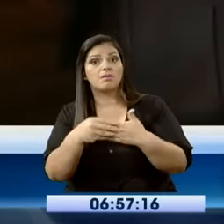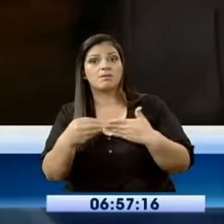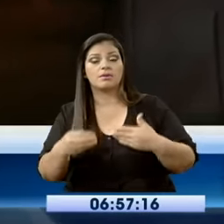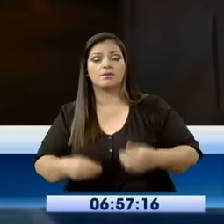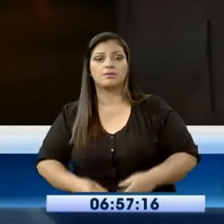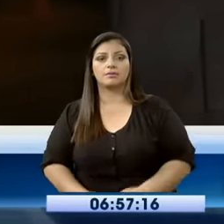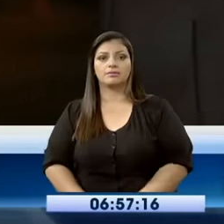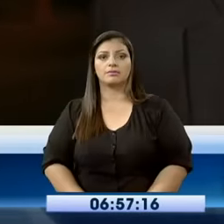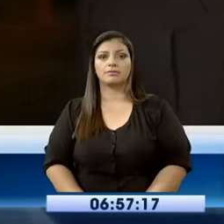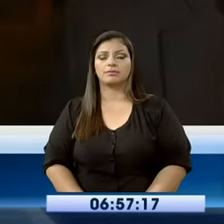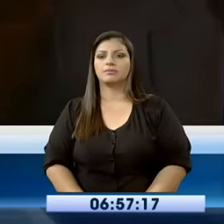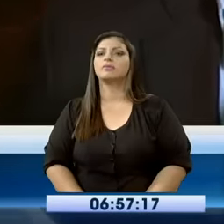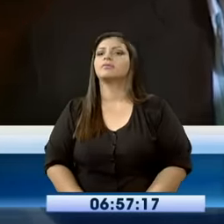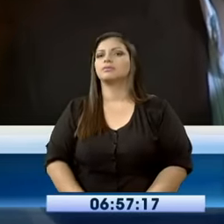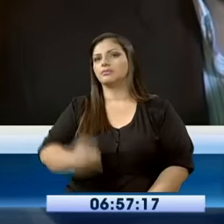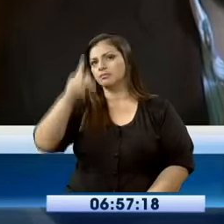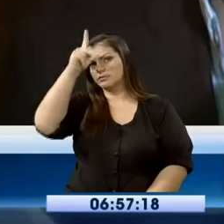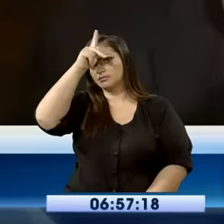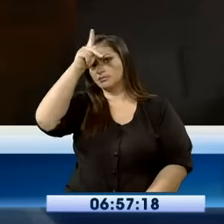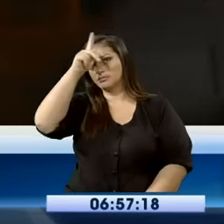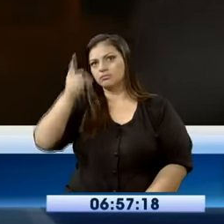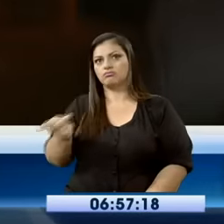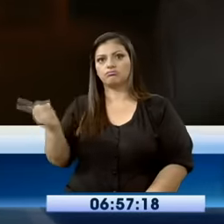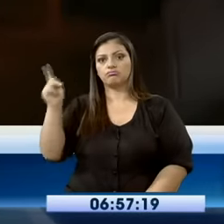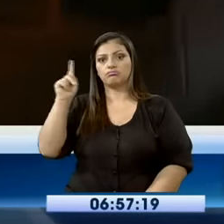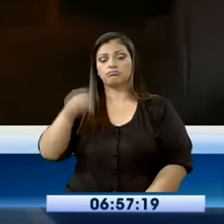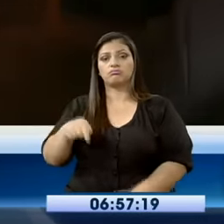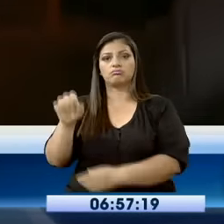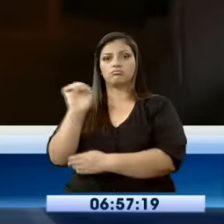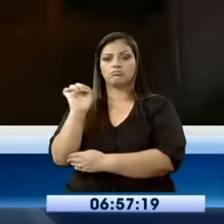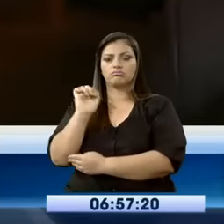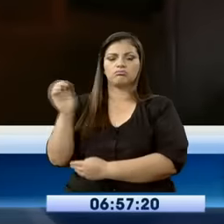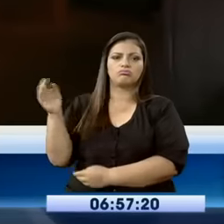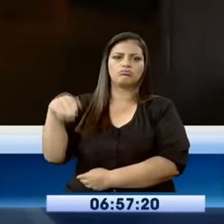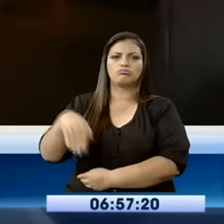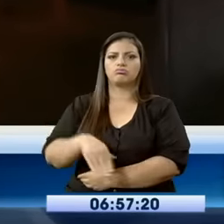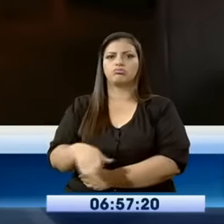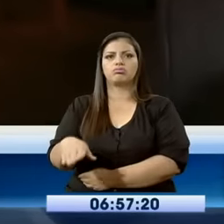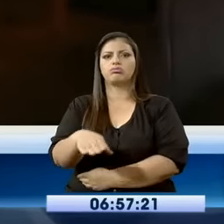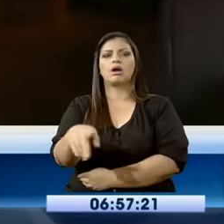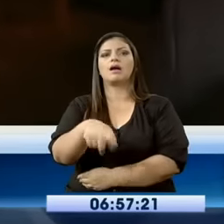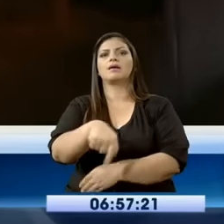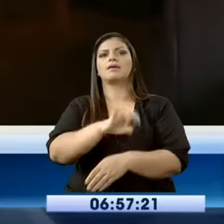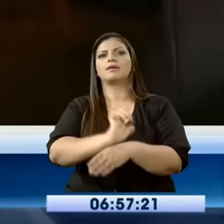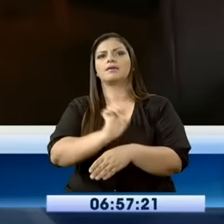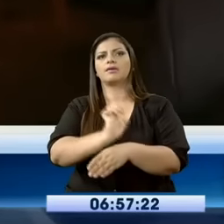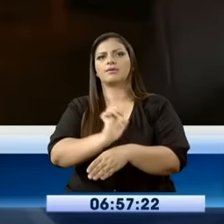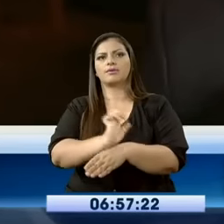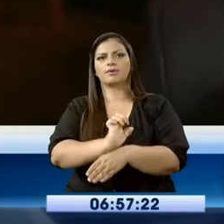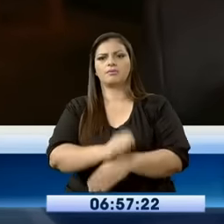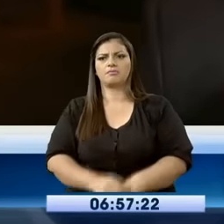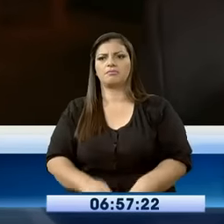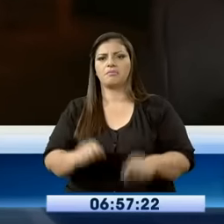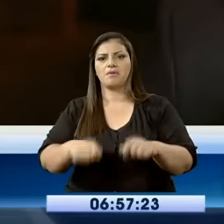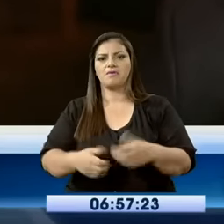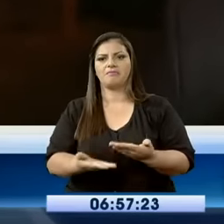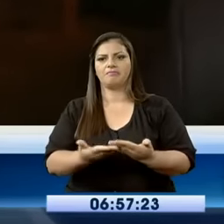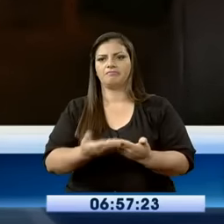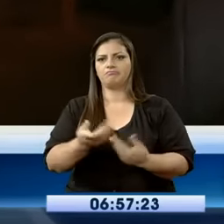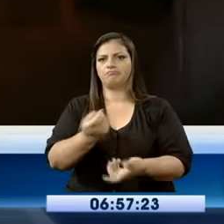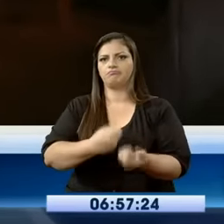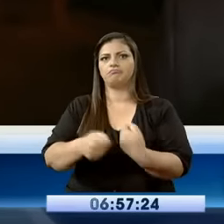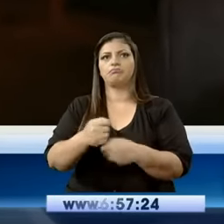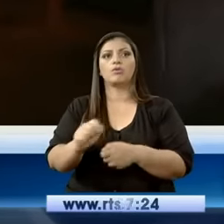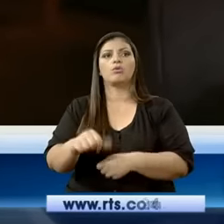Ingresa del Perú y es para el expendio como tal dentro del territorio ecuatoriano o para su exportación a otros